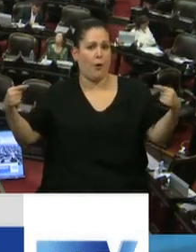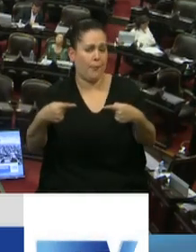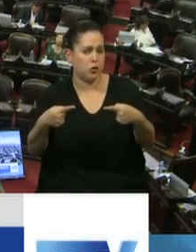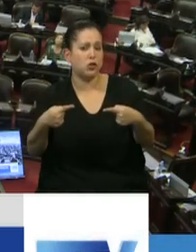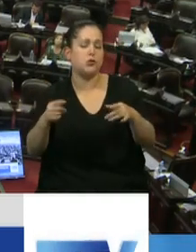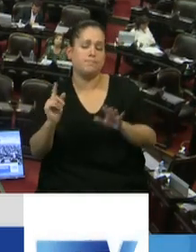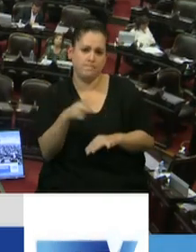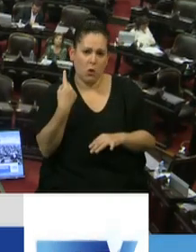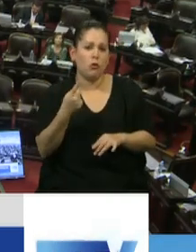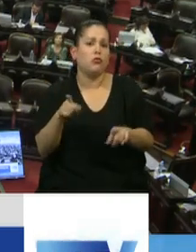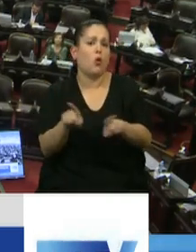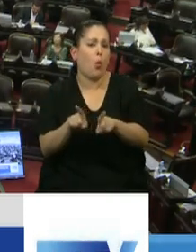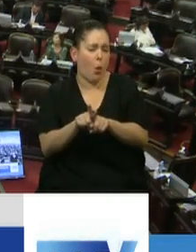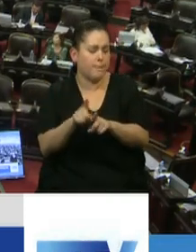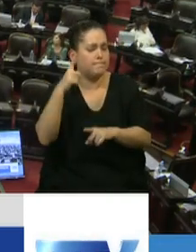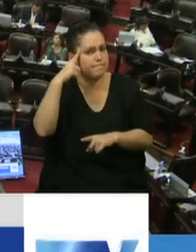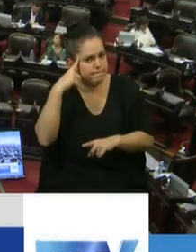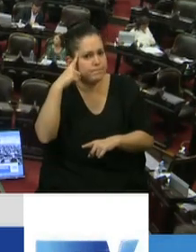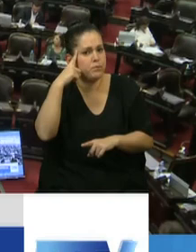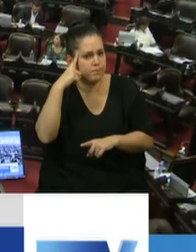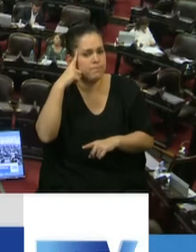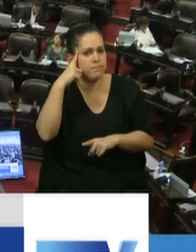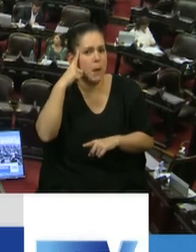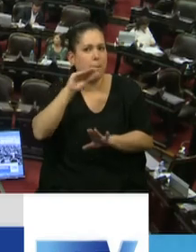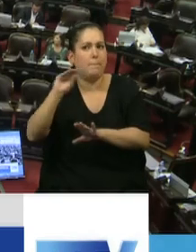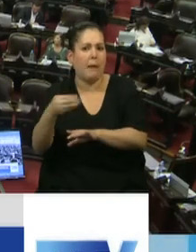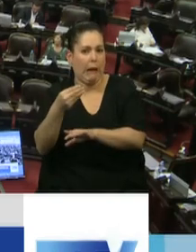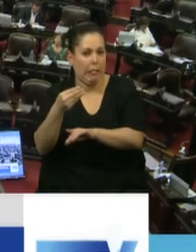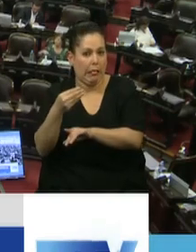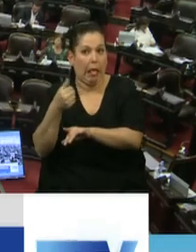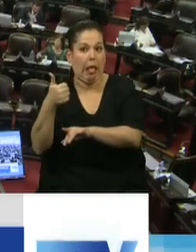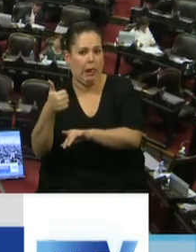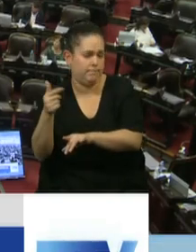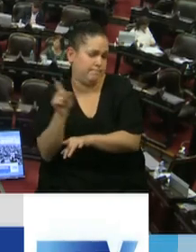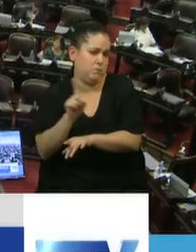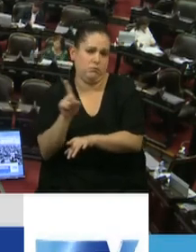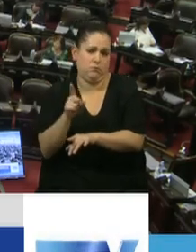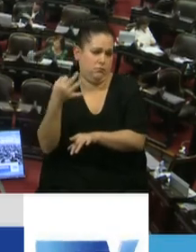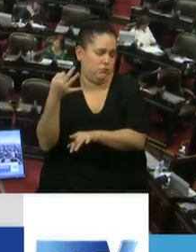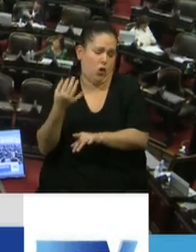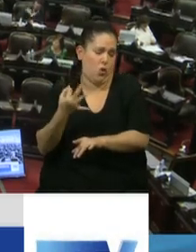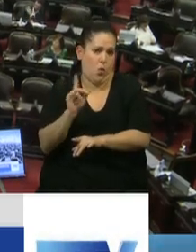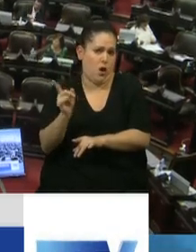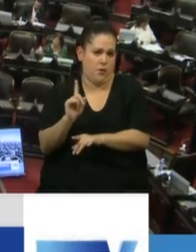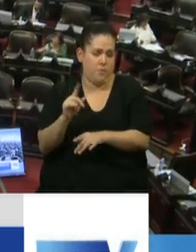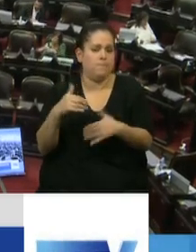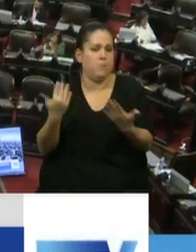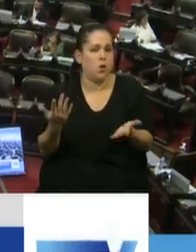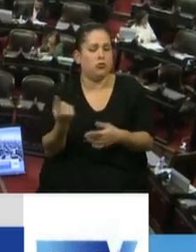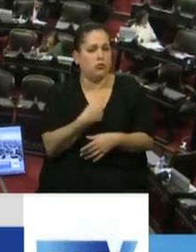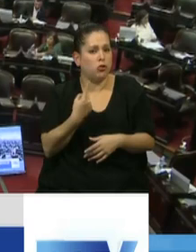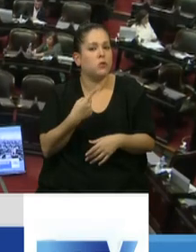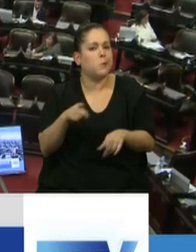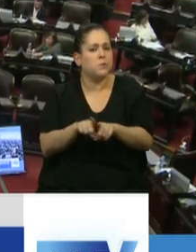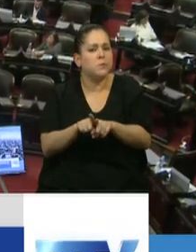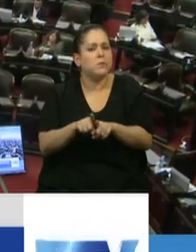vamos a ser parte de aquellos que creen que cuando peor es mejor. Para nosotros, el desafío que desde el primer día nos